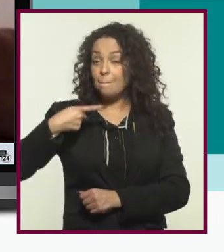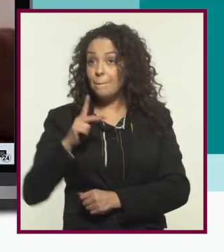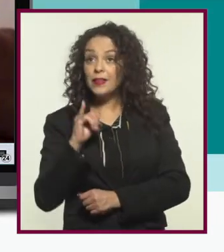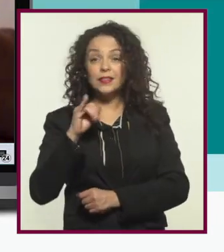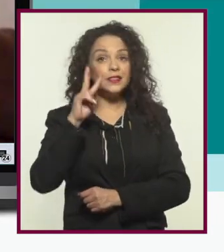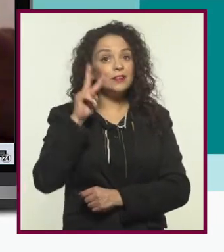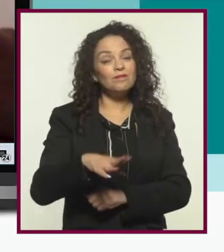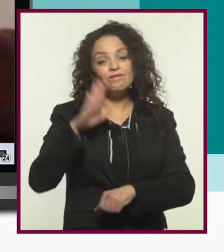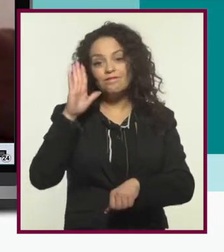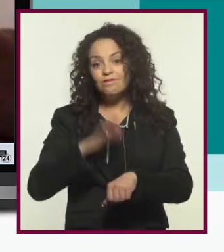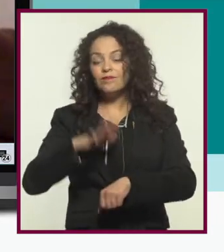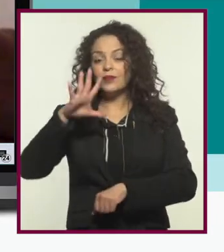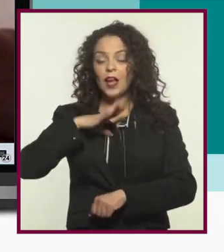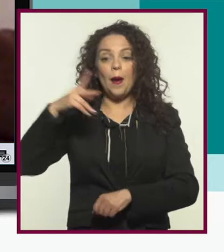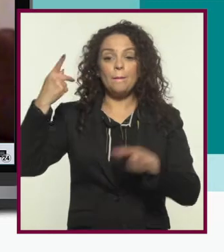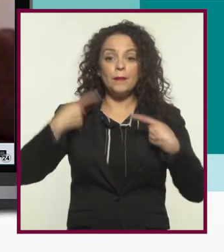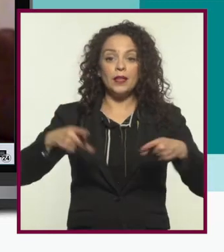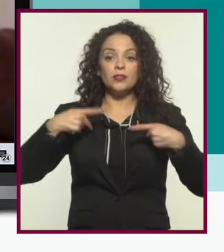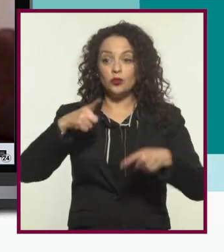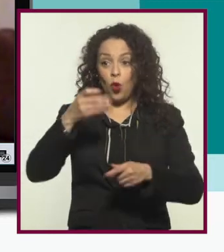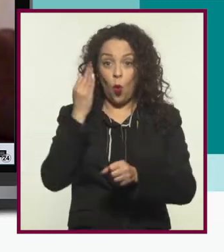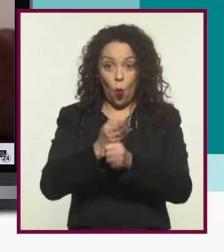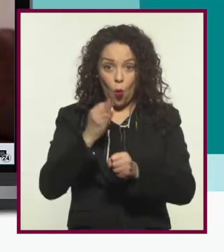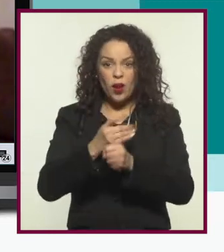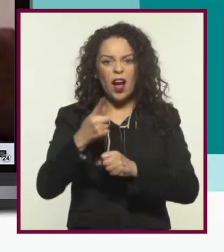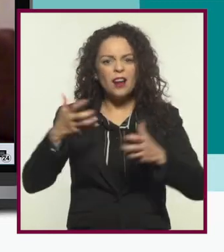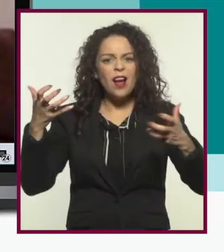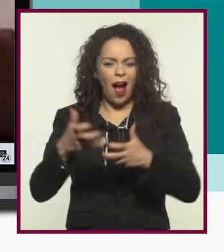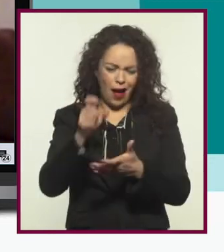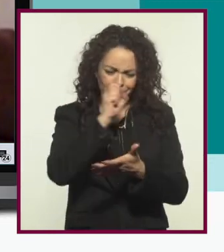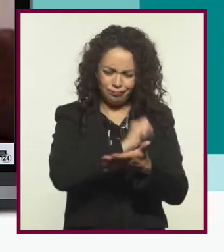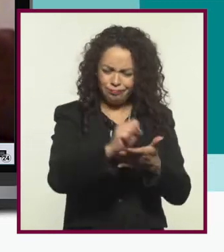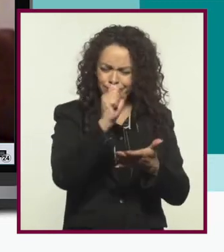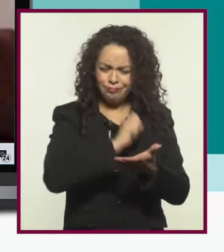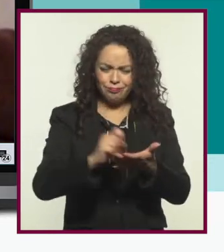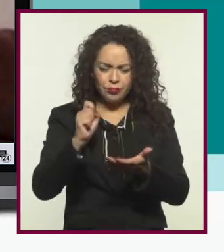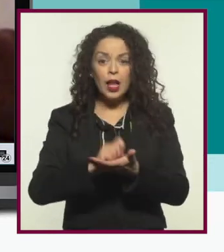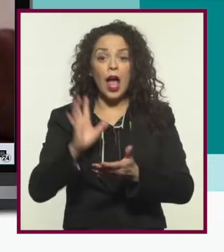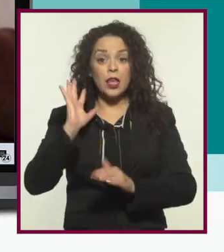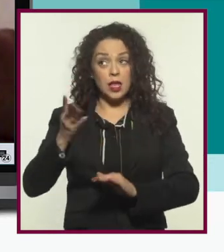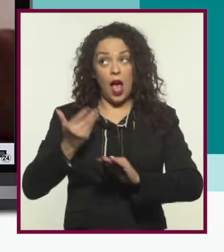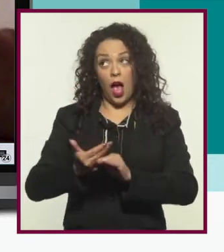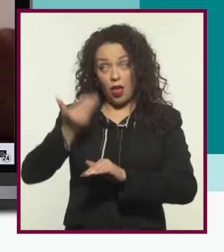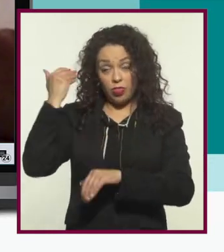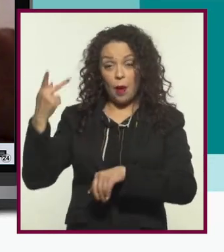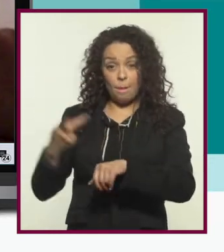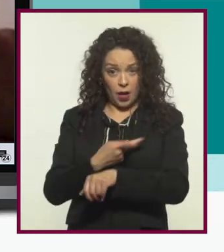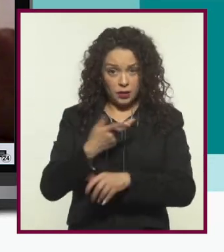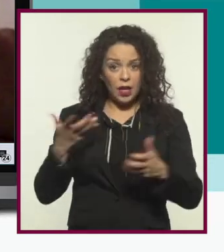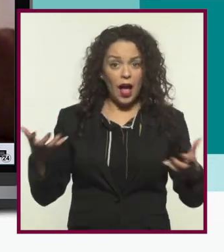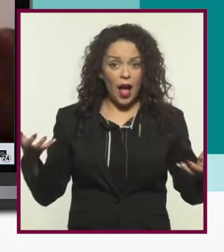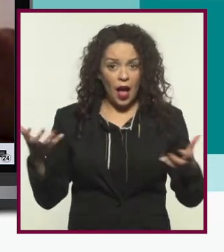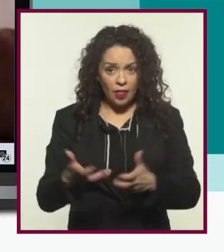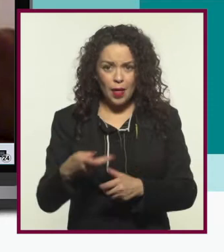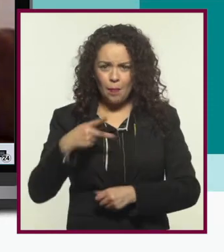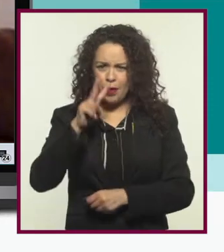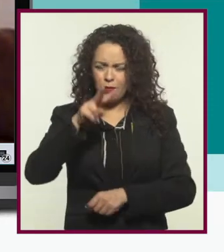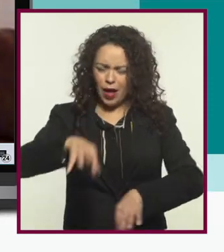Pero sin duda hay muchas más personas que ahora están escribiendo y que lo han hecho en el pasado de